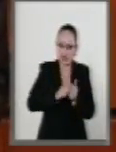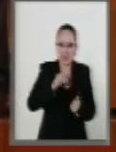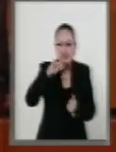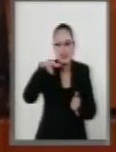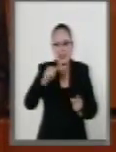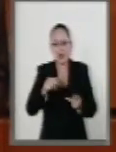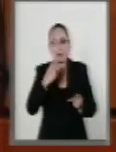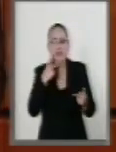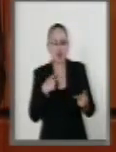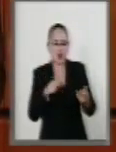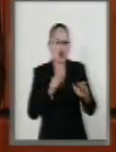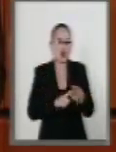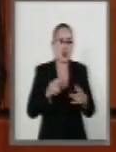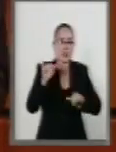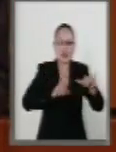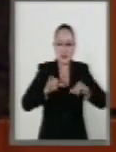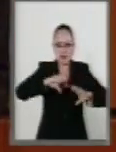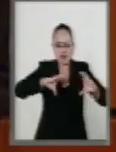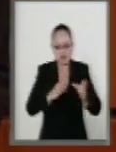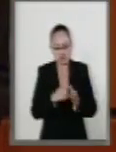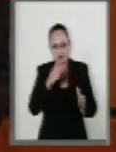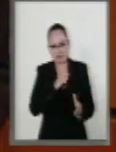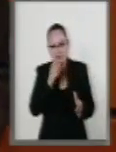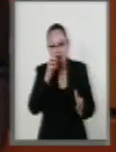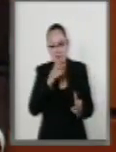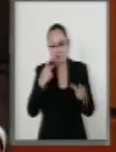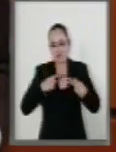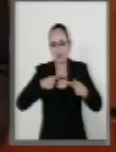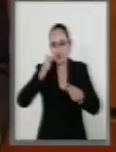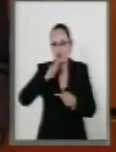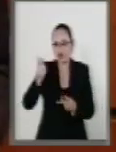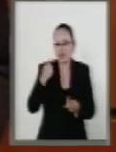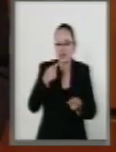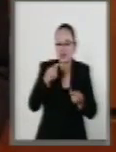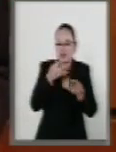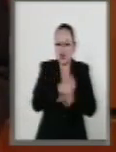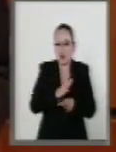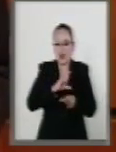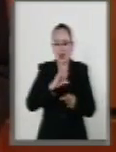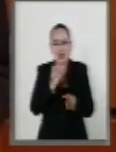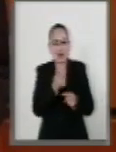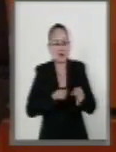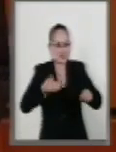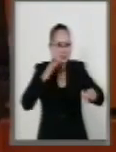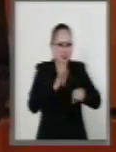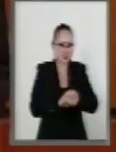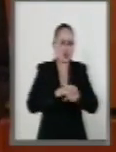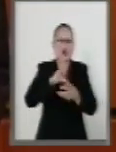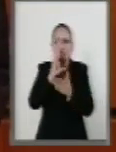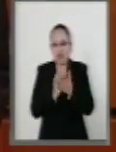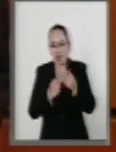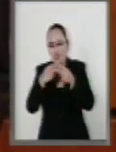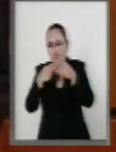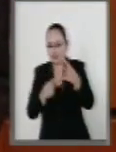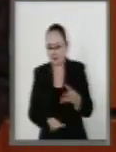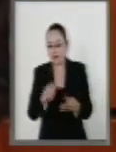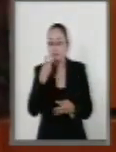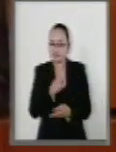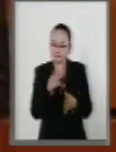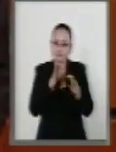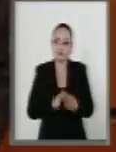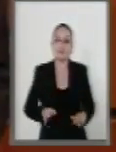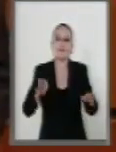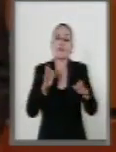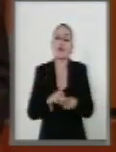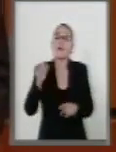ingenieros químicos y expertos en licitaciones y administración de contratos, etc. Igualmente, en el